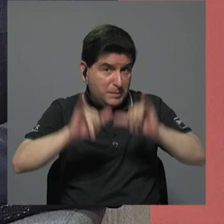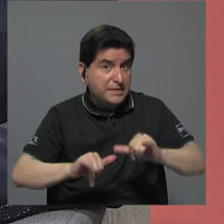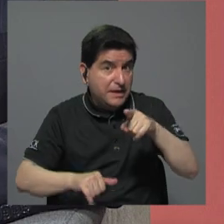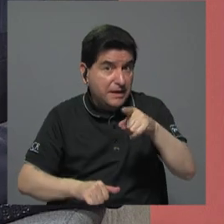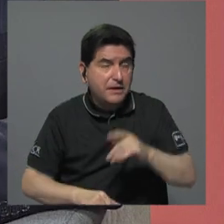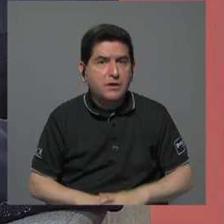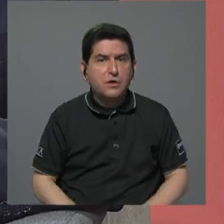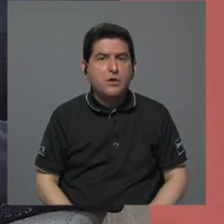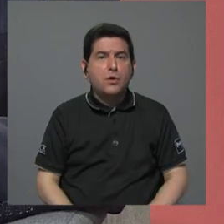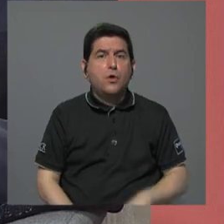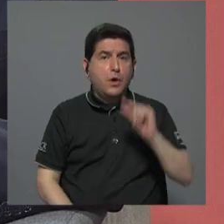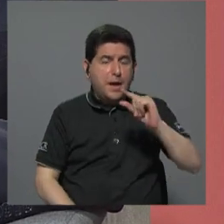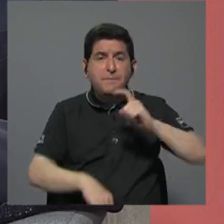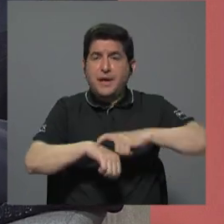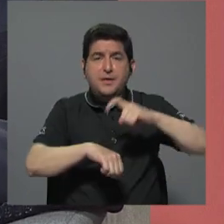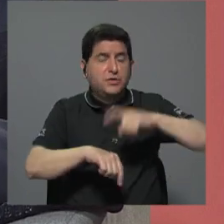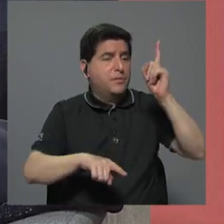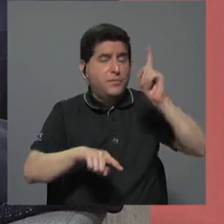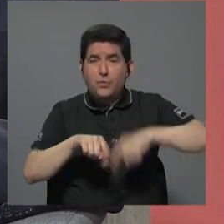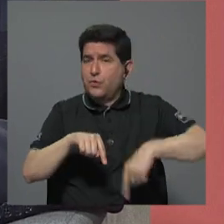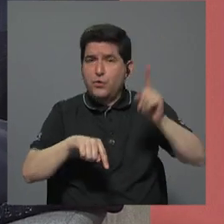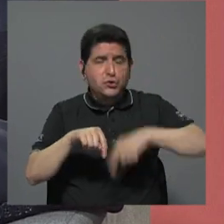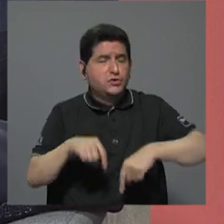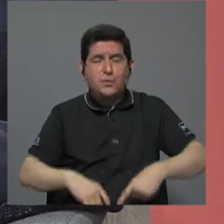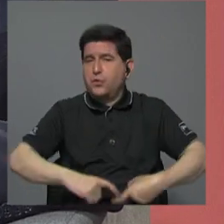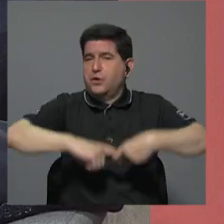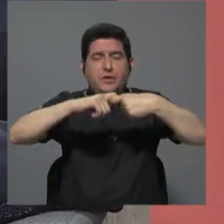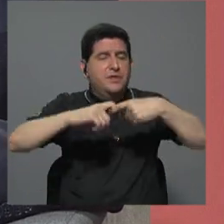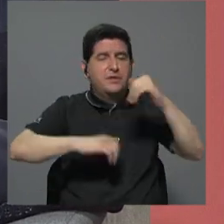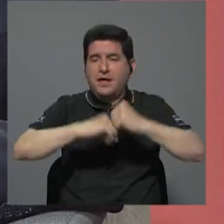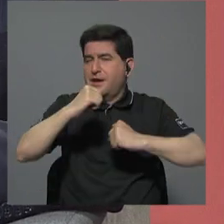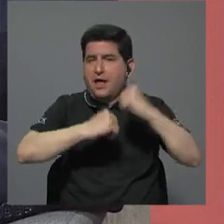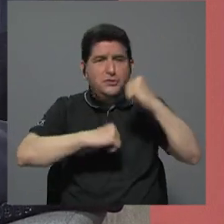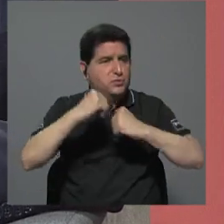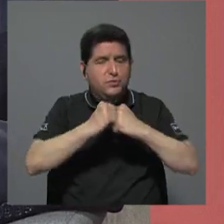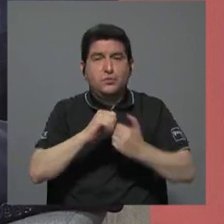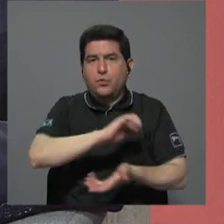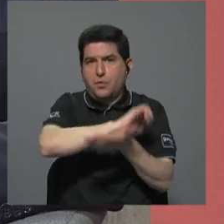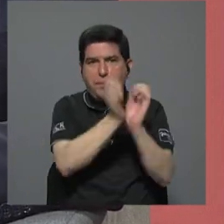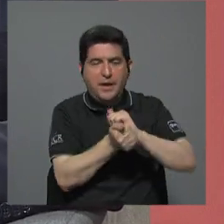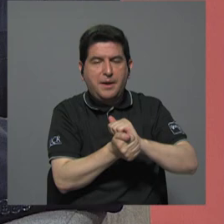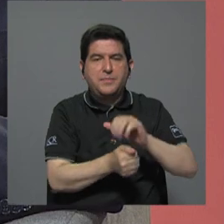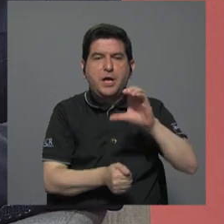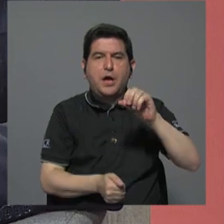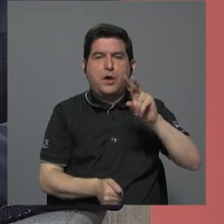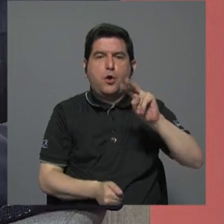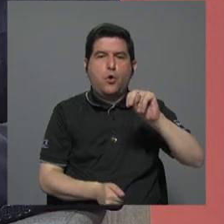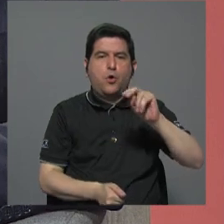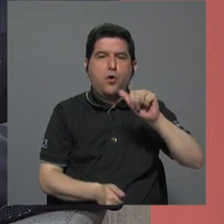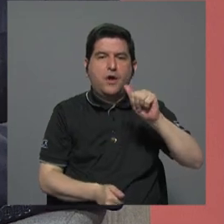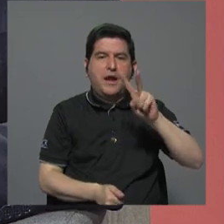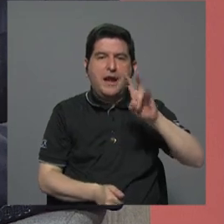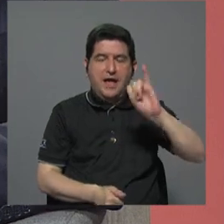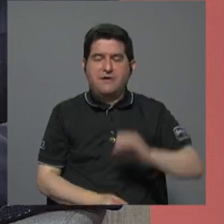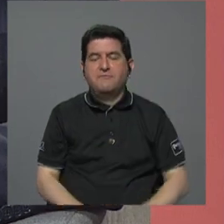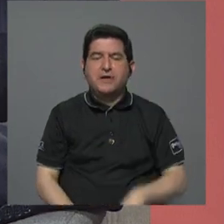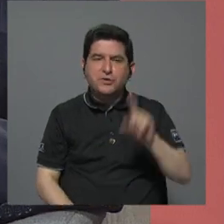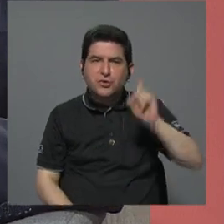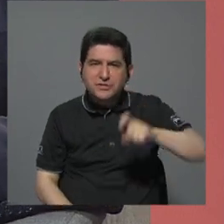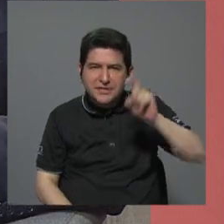En el corto plazo no se puede suspender la infraestructura para cambiar CONAVI. Entonces, a corto plazo hay que hacer